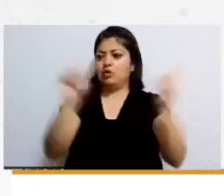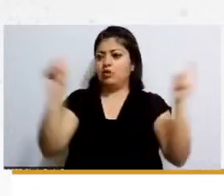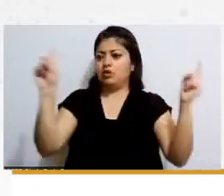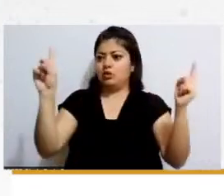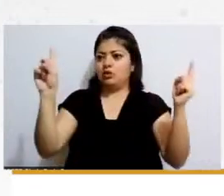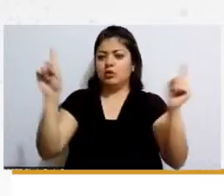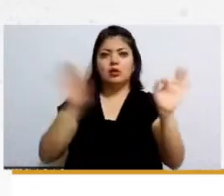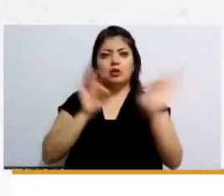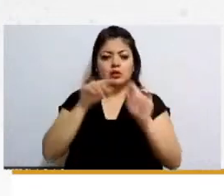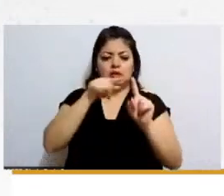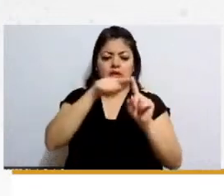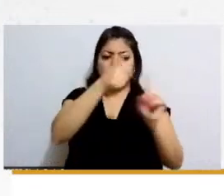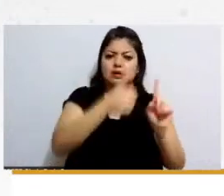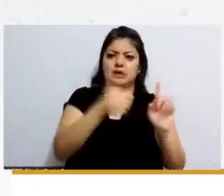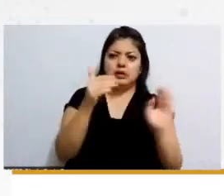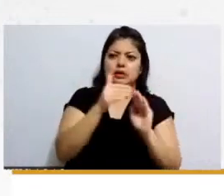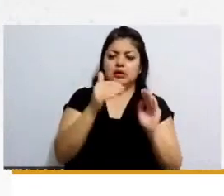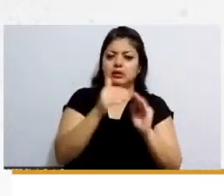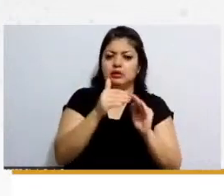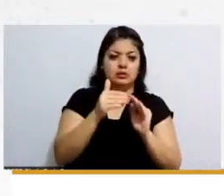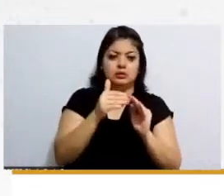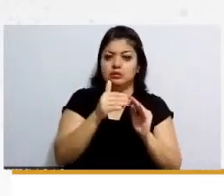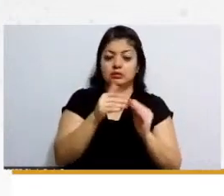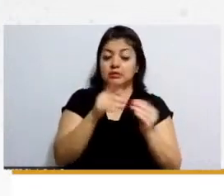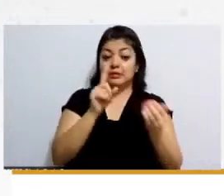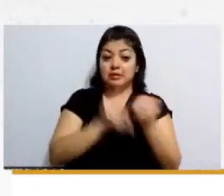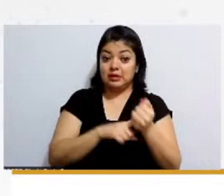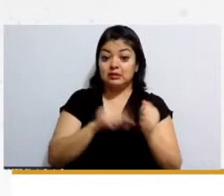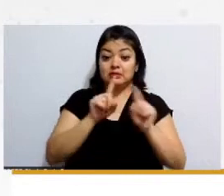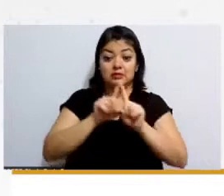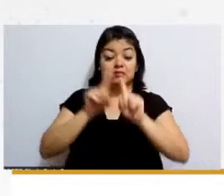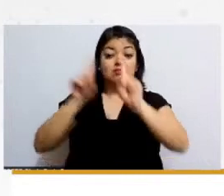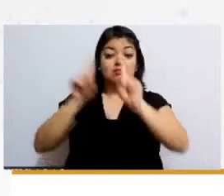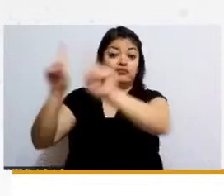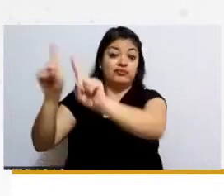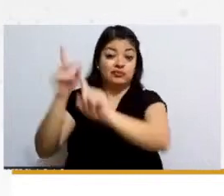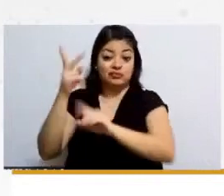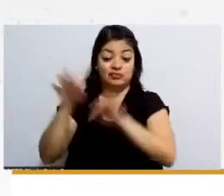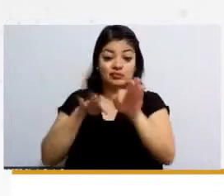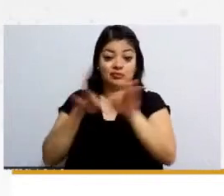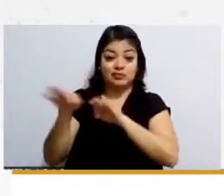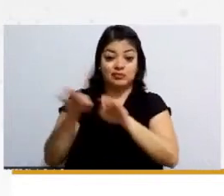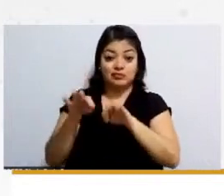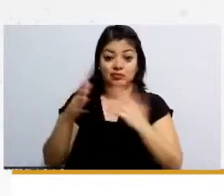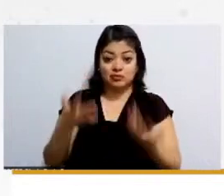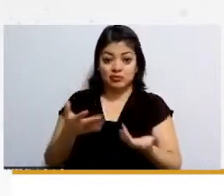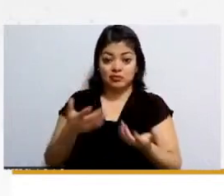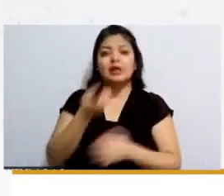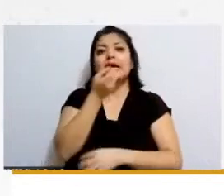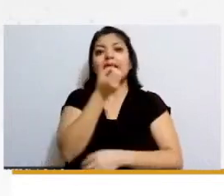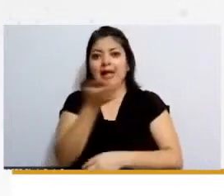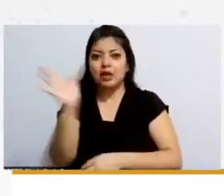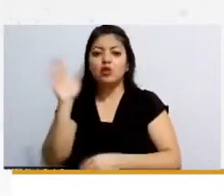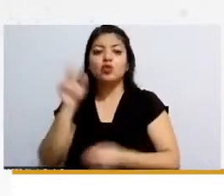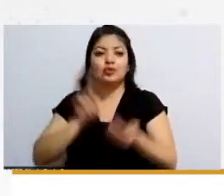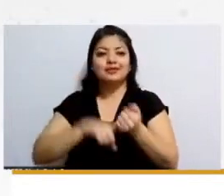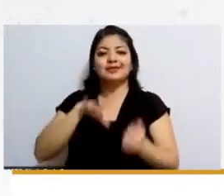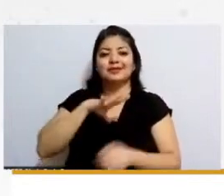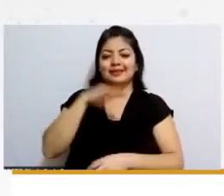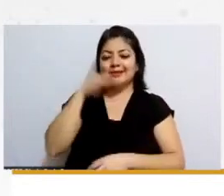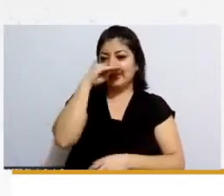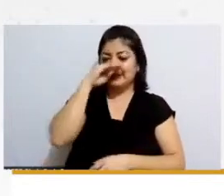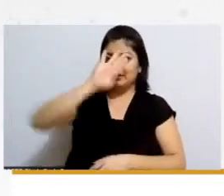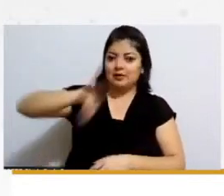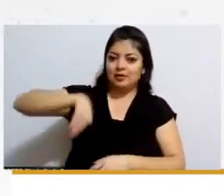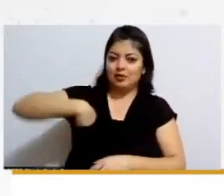ambos salen a trabajar algunos tienen esta prestación algunos no entonces